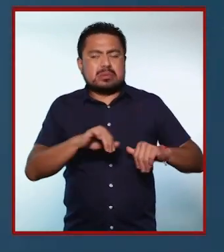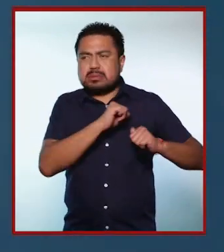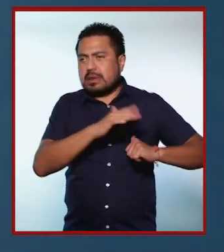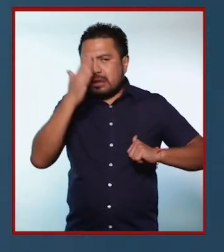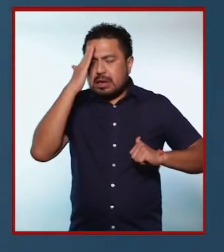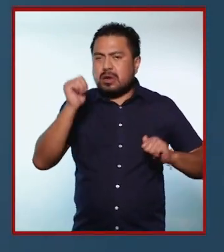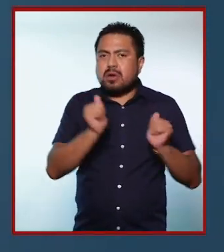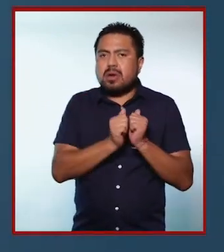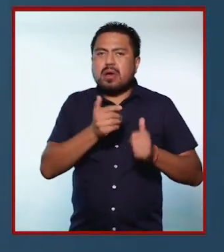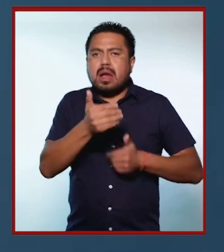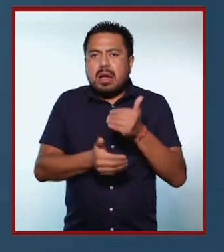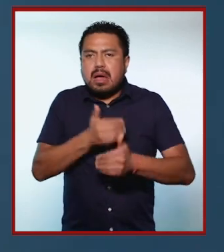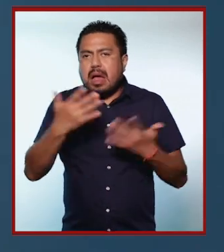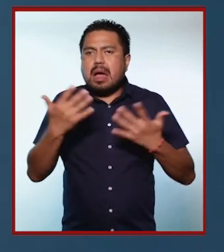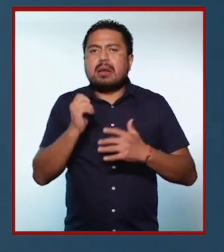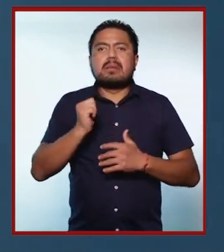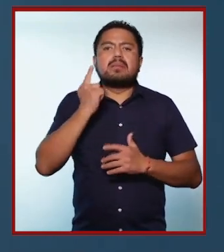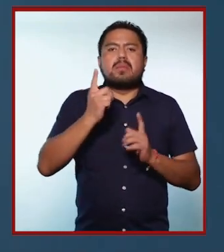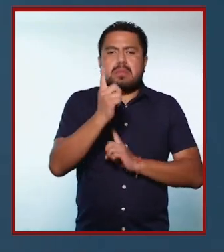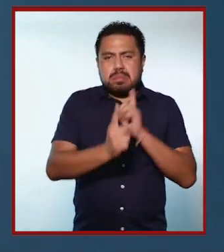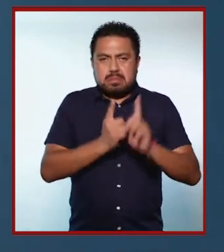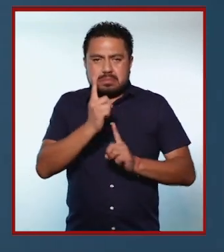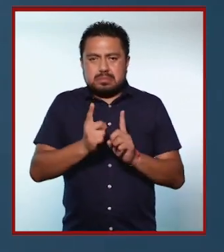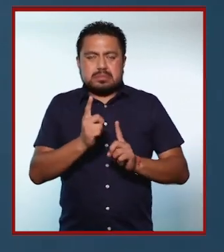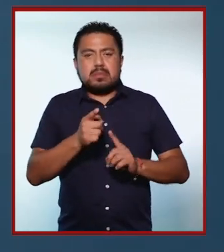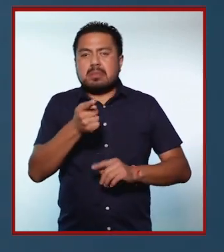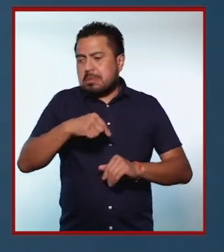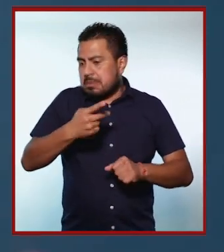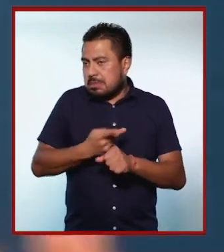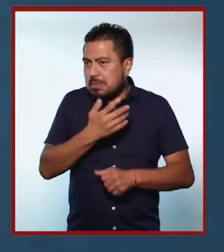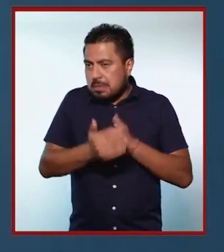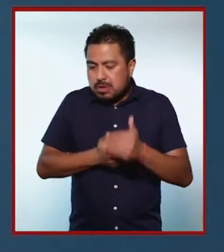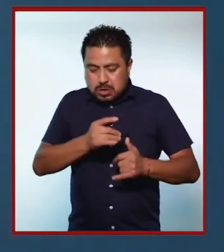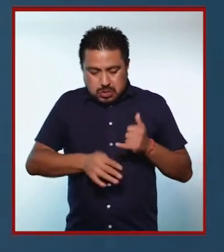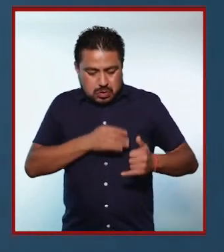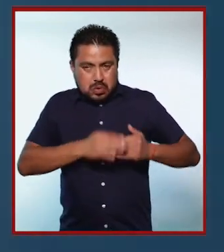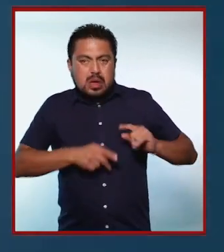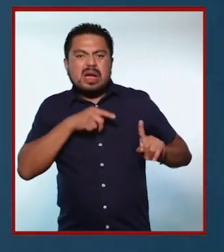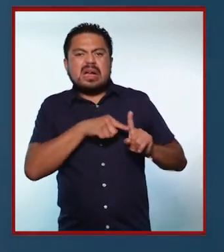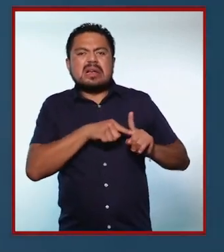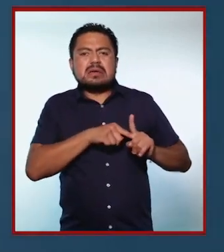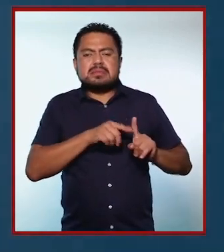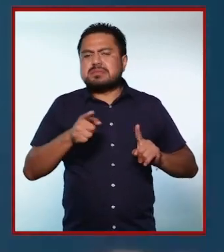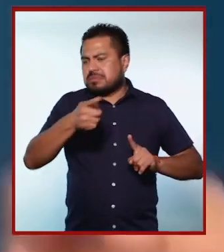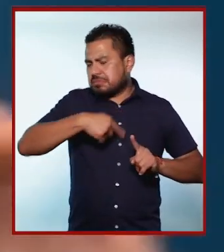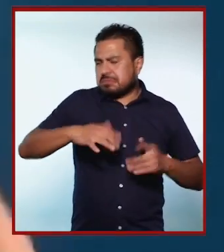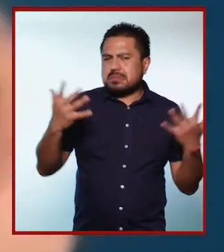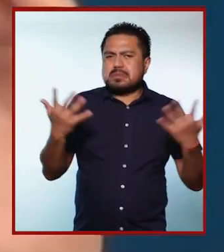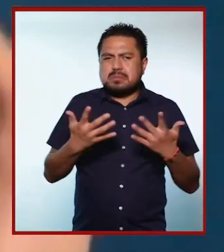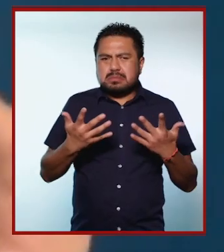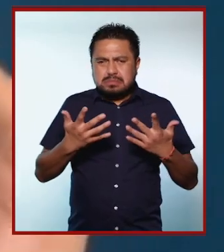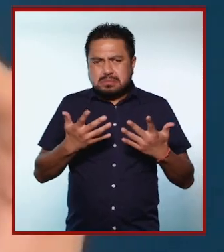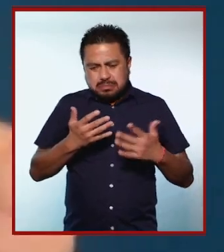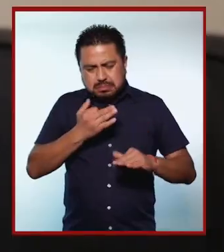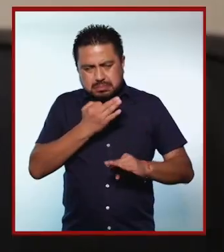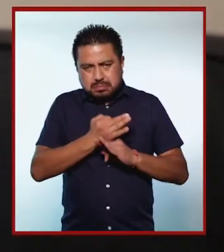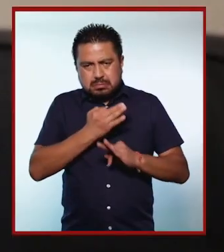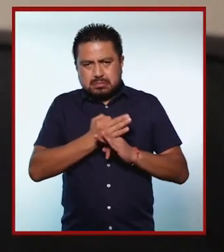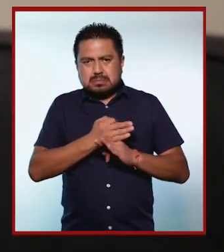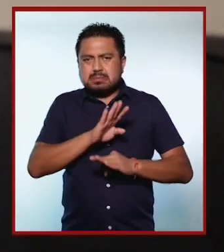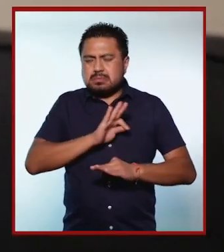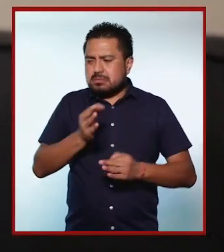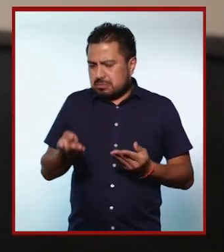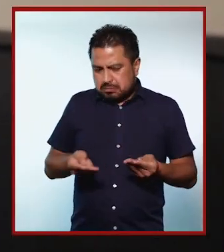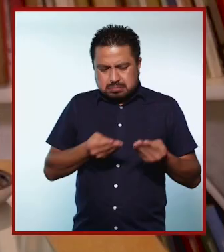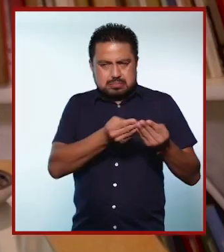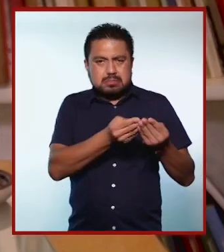impacta en la ejecución de algún deporte, ¿no? Lo que ha pasado últimamente es que lo que tratamos es... Bueno, lo que se